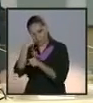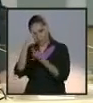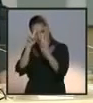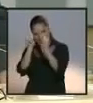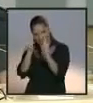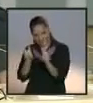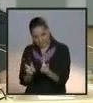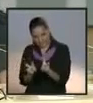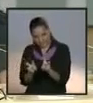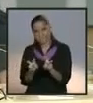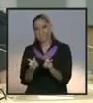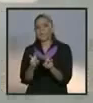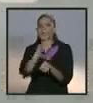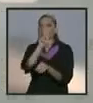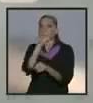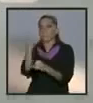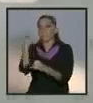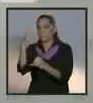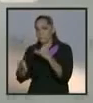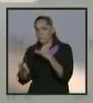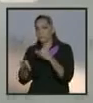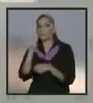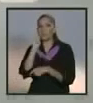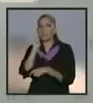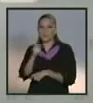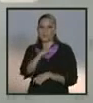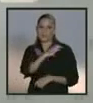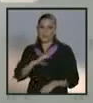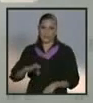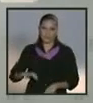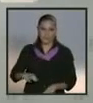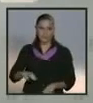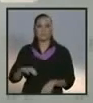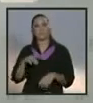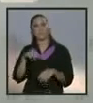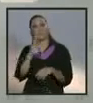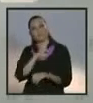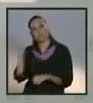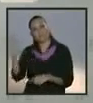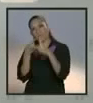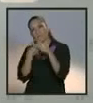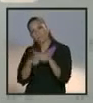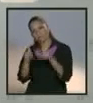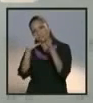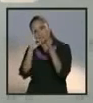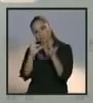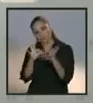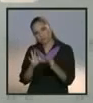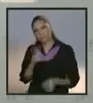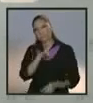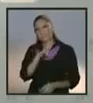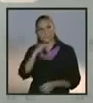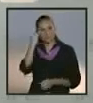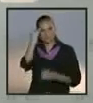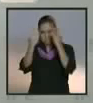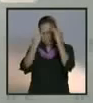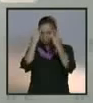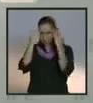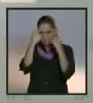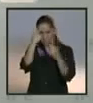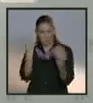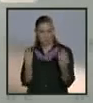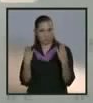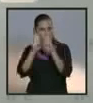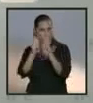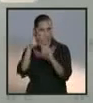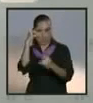recuerdo que para el quinto y último bloque de este debate, la candidata y los candidatos iniciarán y finalizarán con sus conclusiones de acuerdo con la